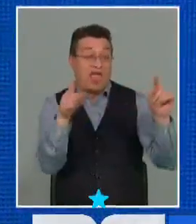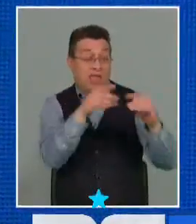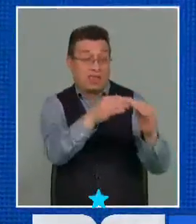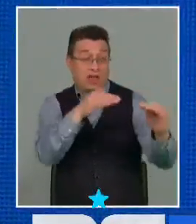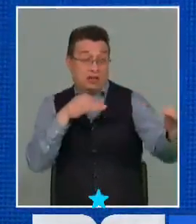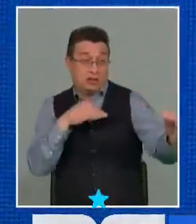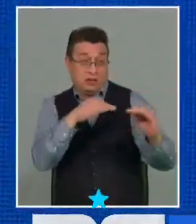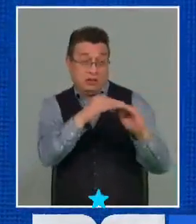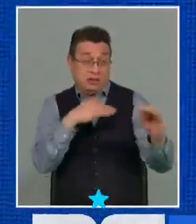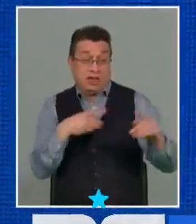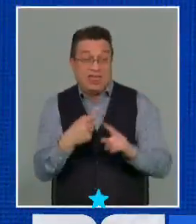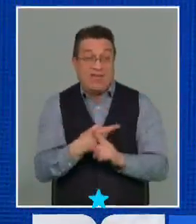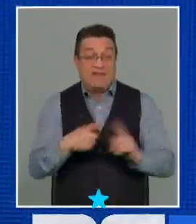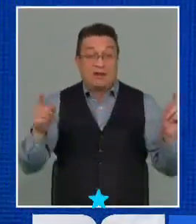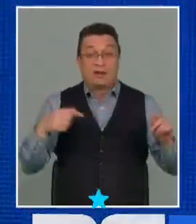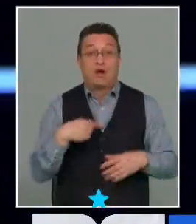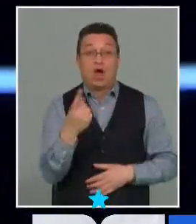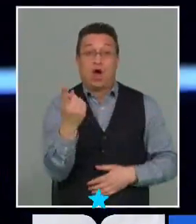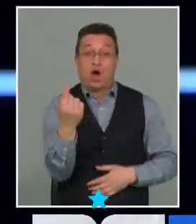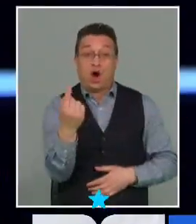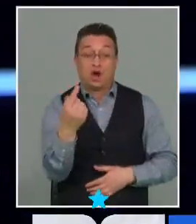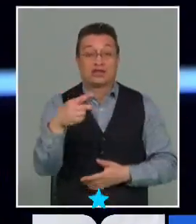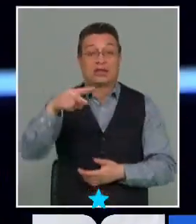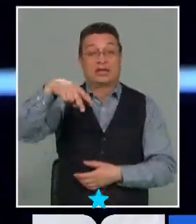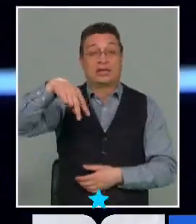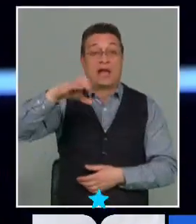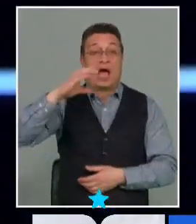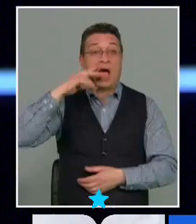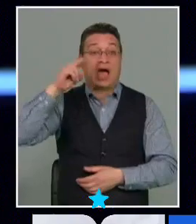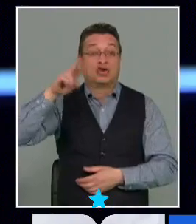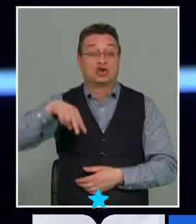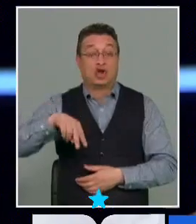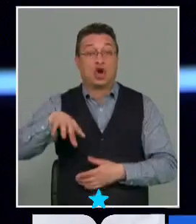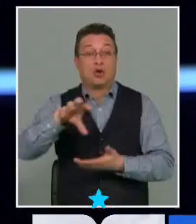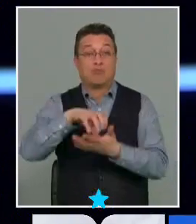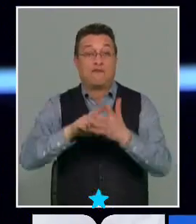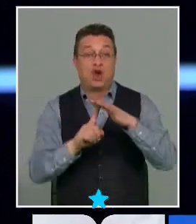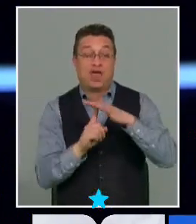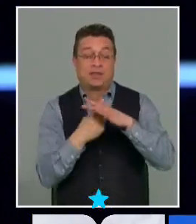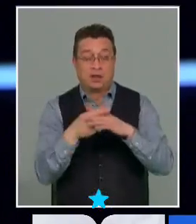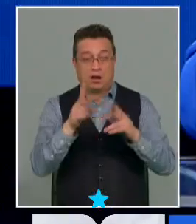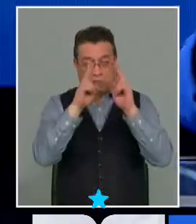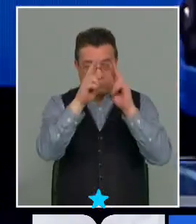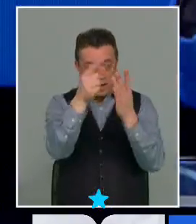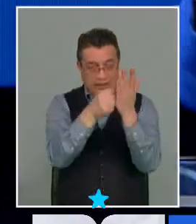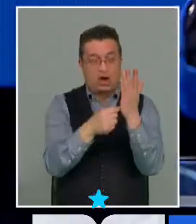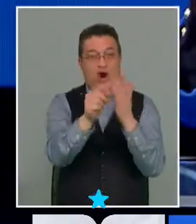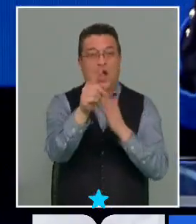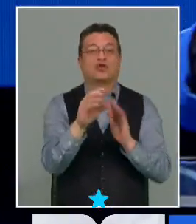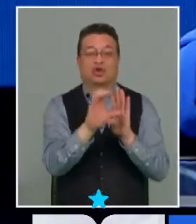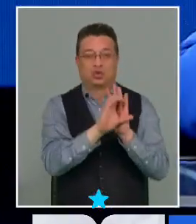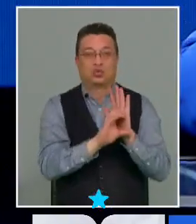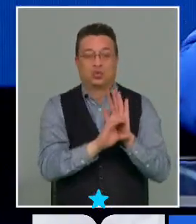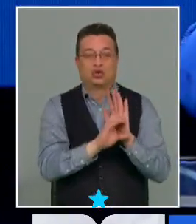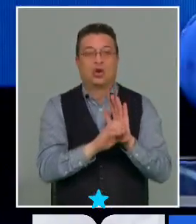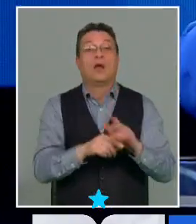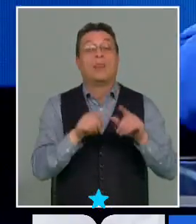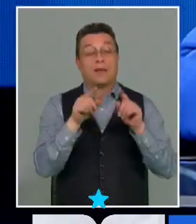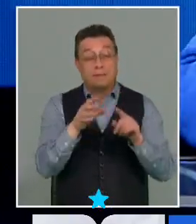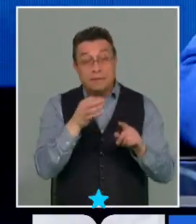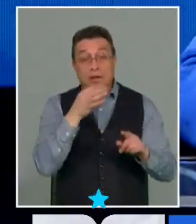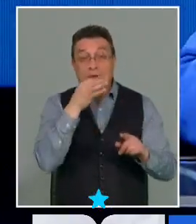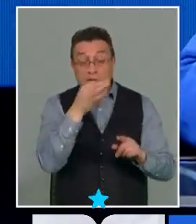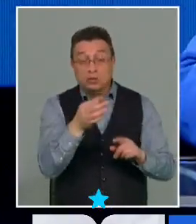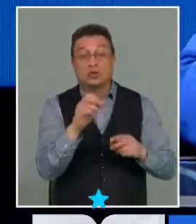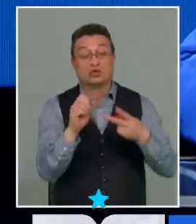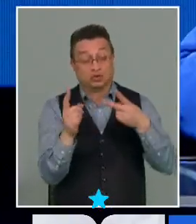hecho lo son en las 11 naciones indígenas que se vienen reconociendo en la propuesta y termino diciendo y este